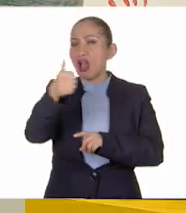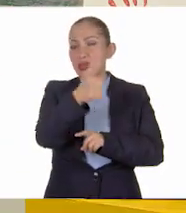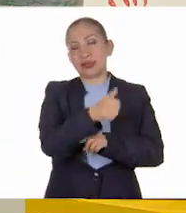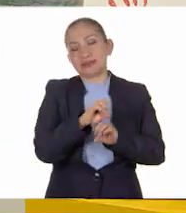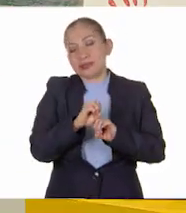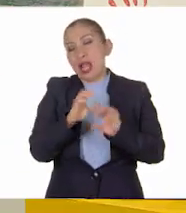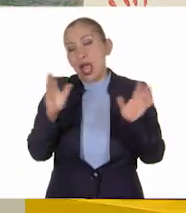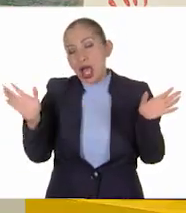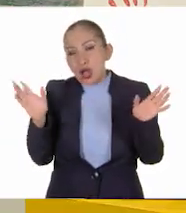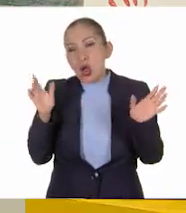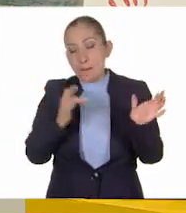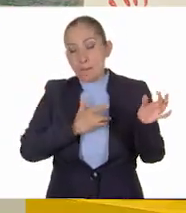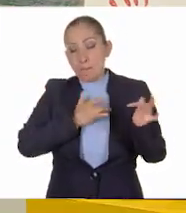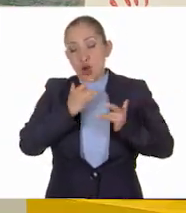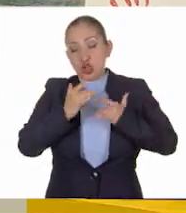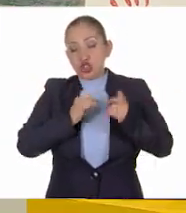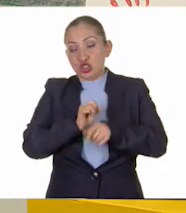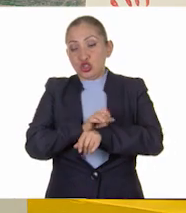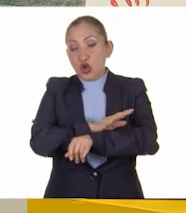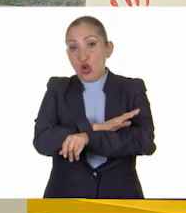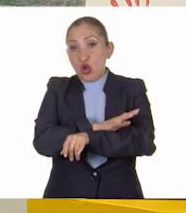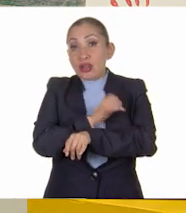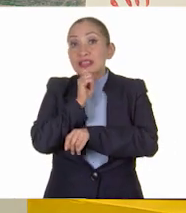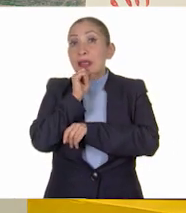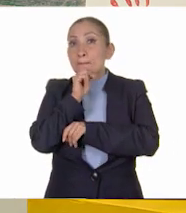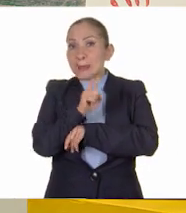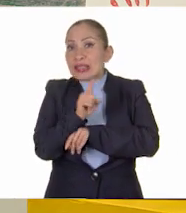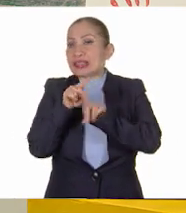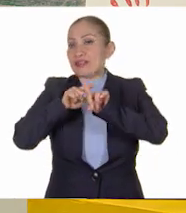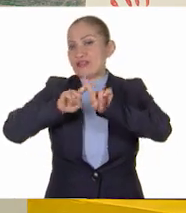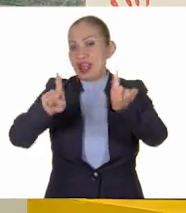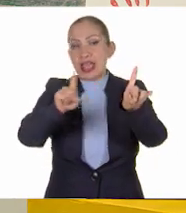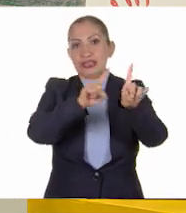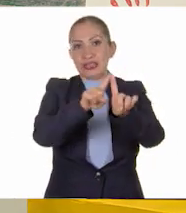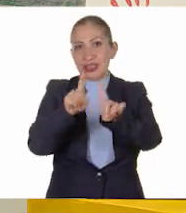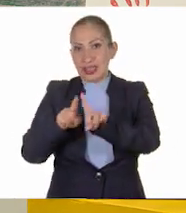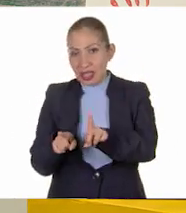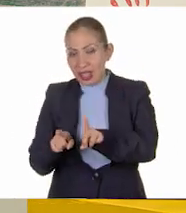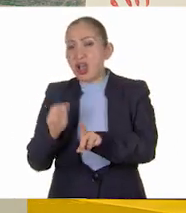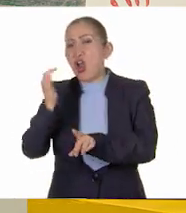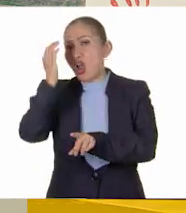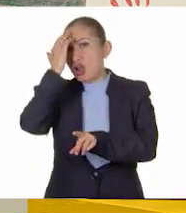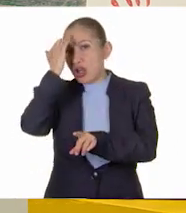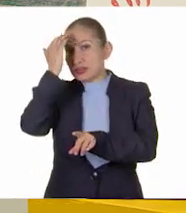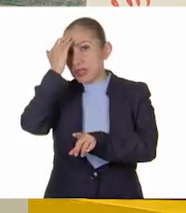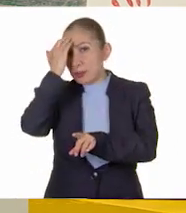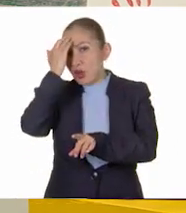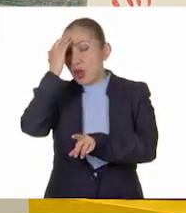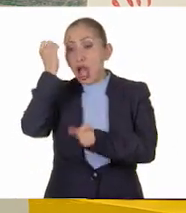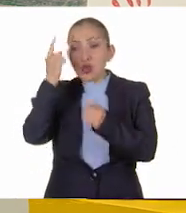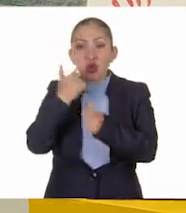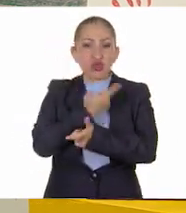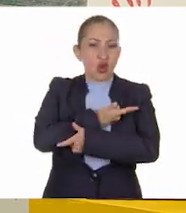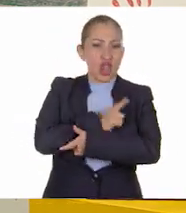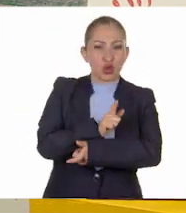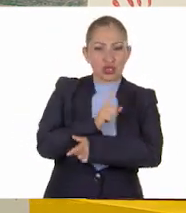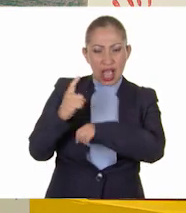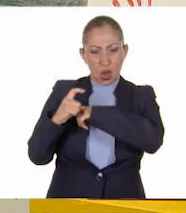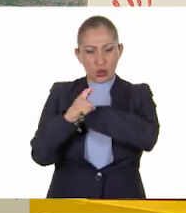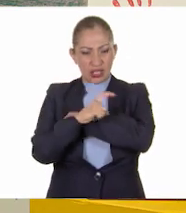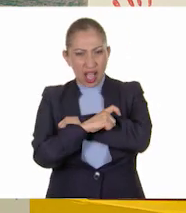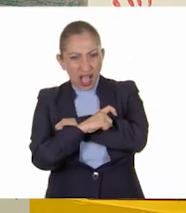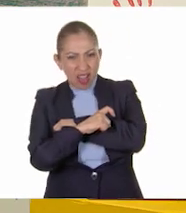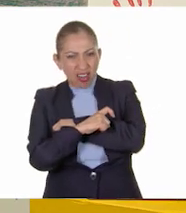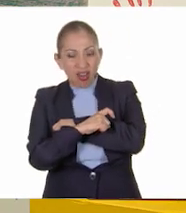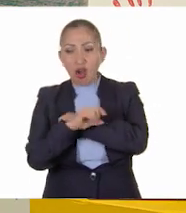pues, claro, nuestras emociones también son distintas. ¿Sale? Conocemos a quien les desagrada, los gusanos, por